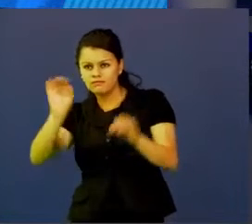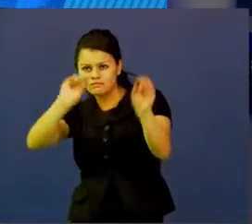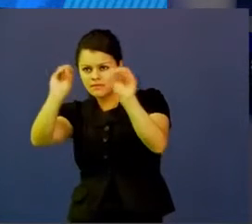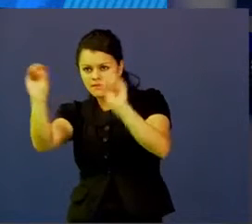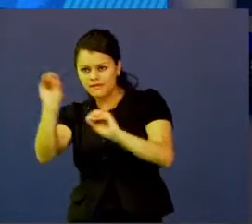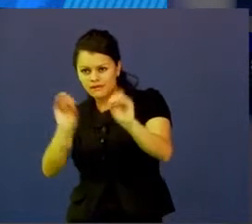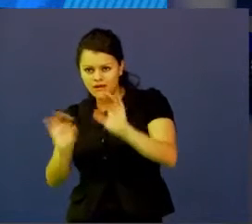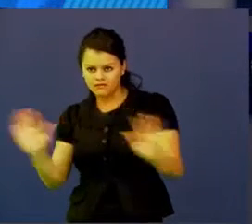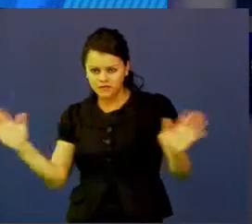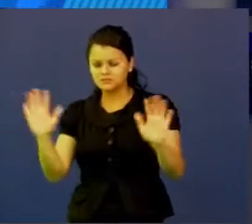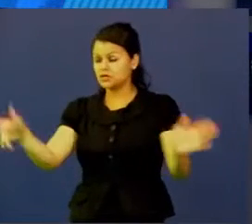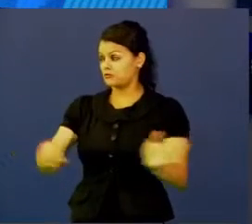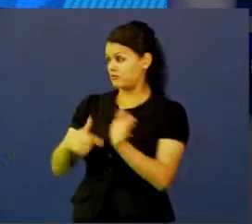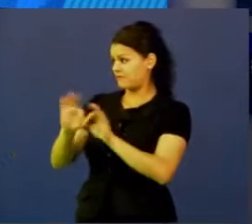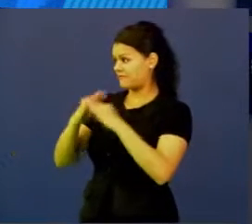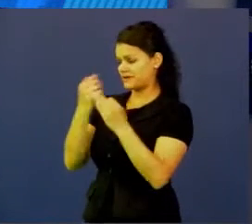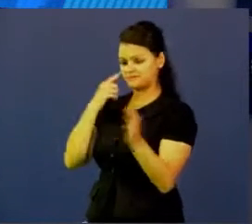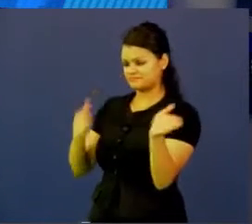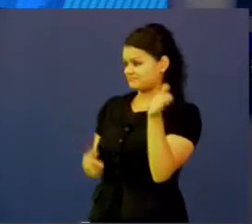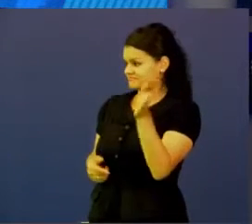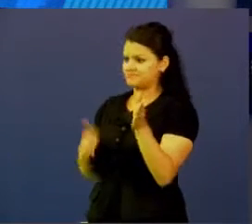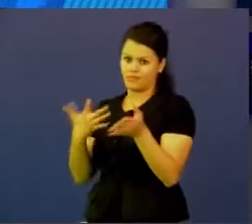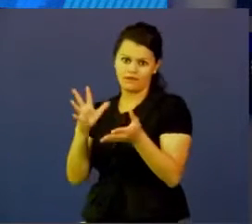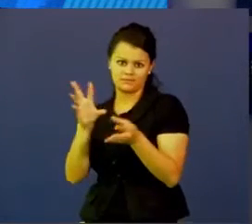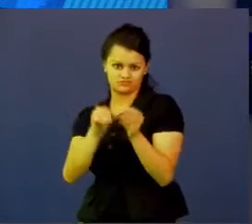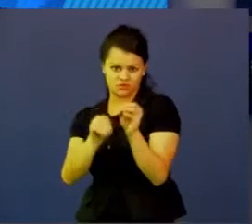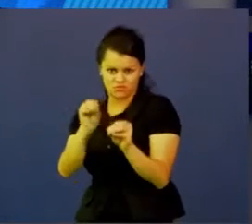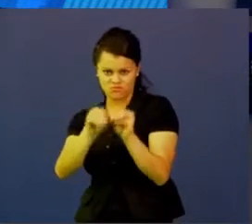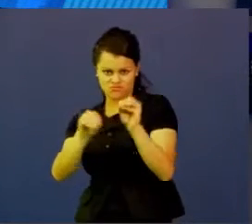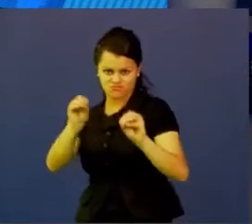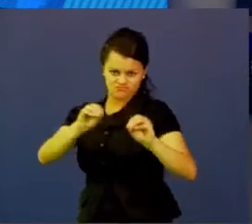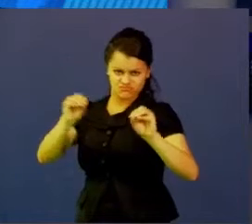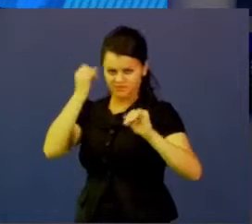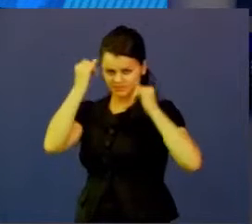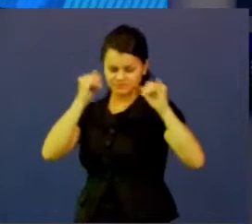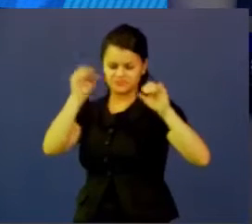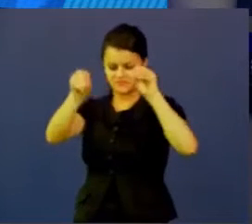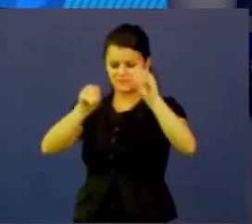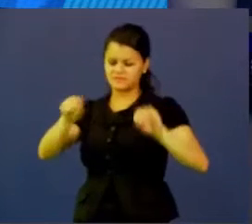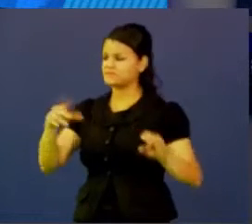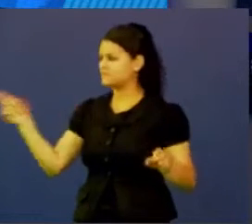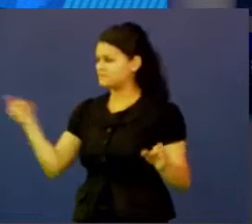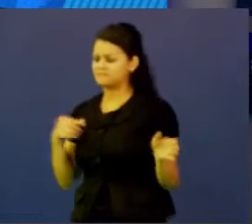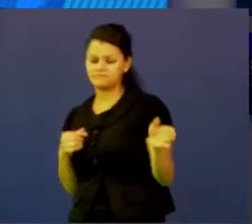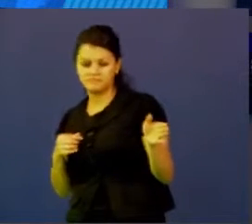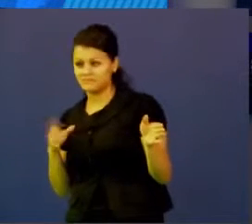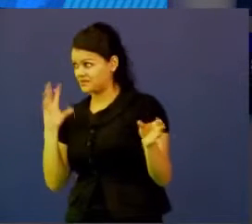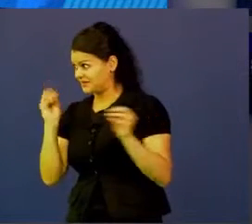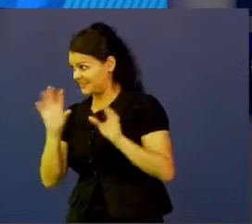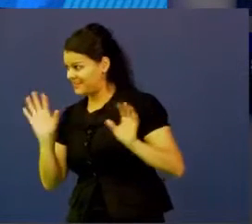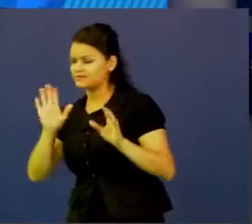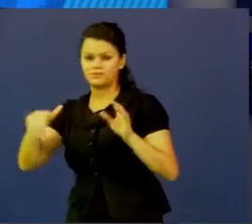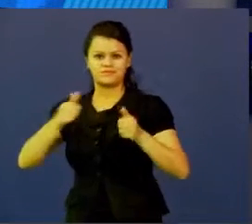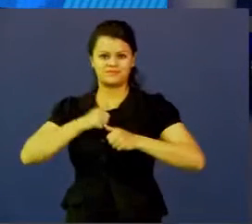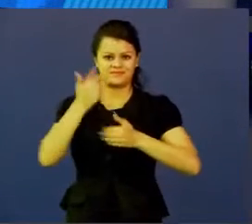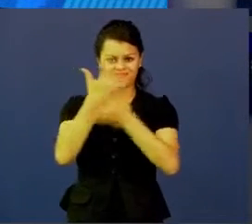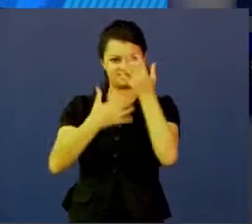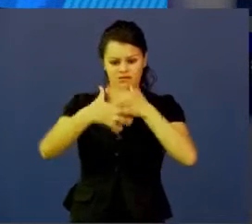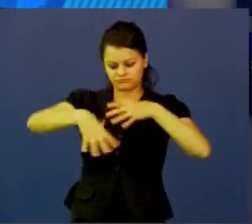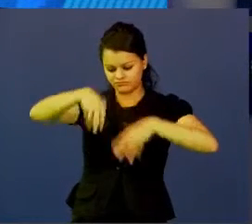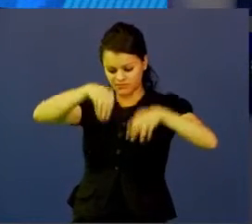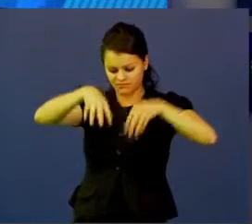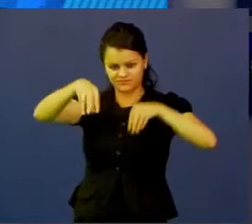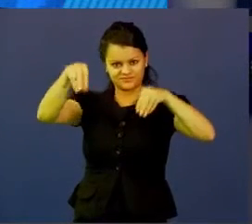prototipo, un prototipo un poco más elaborado, que se van poniendo de acuerdo, después puede hacer una maqueta, muestra la maqueta,